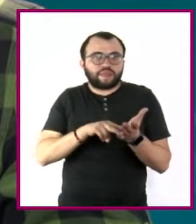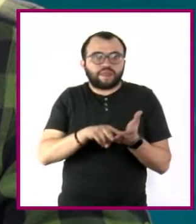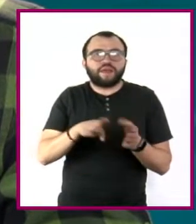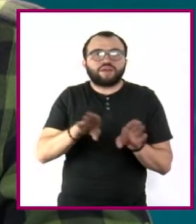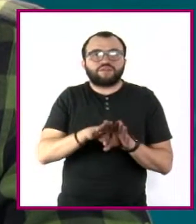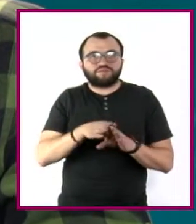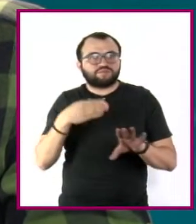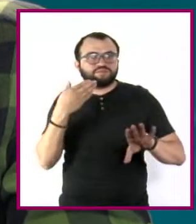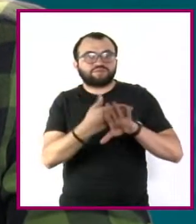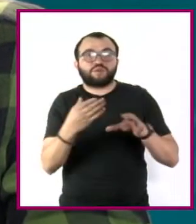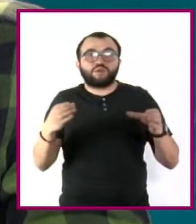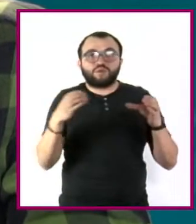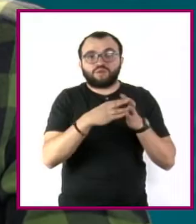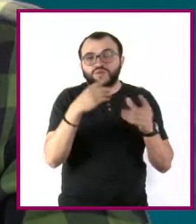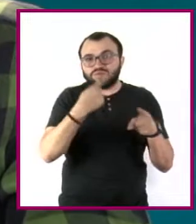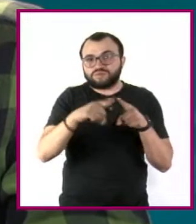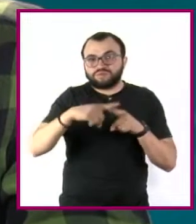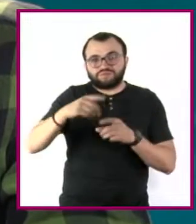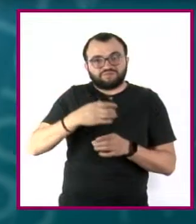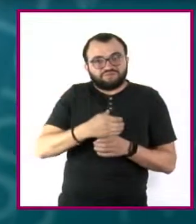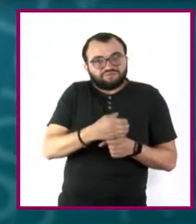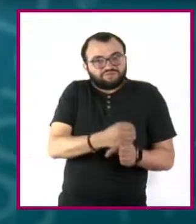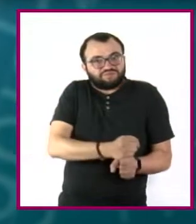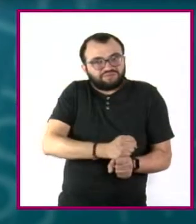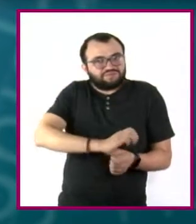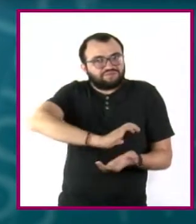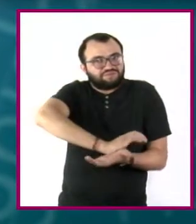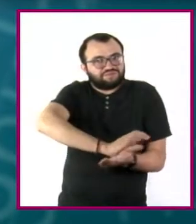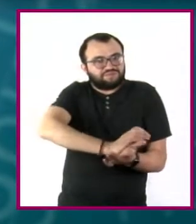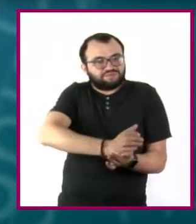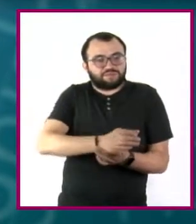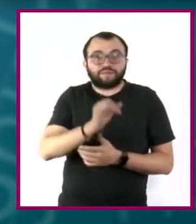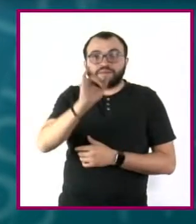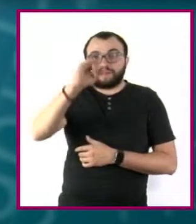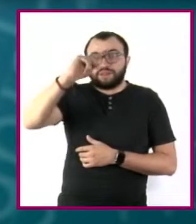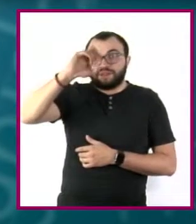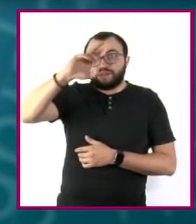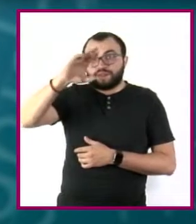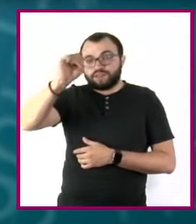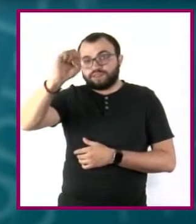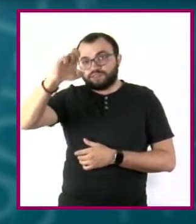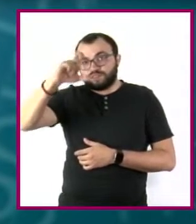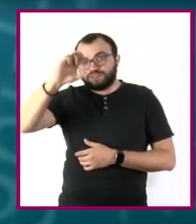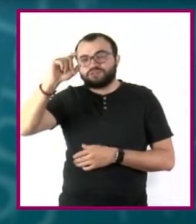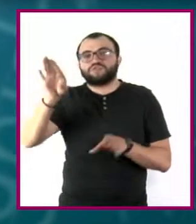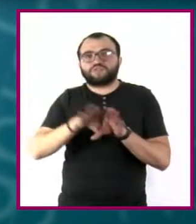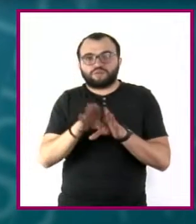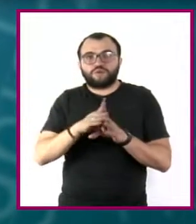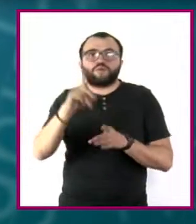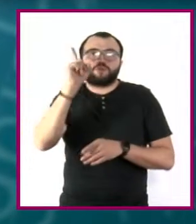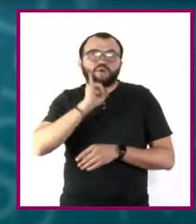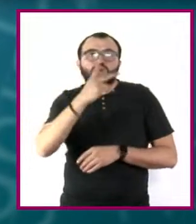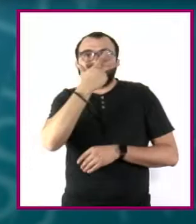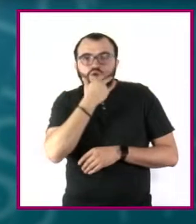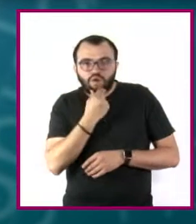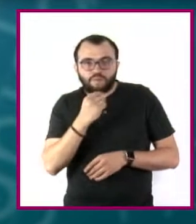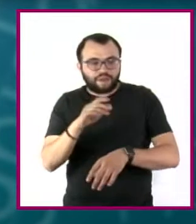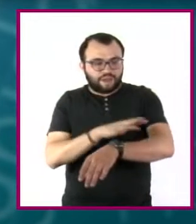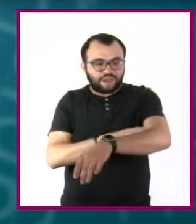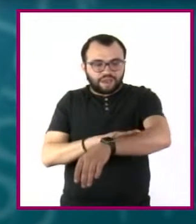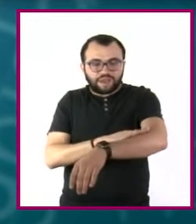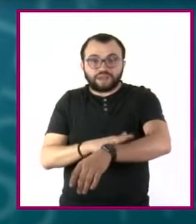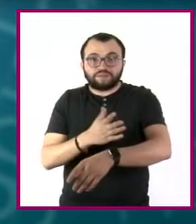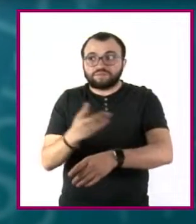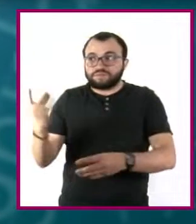de enfrentar un conjunto variado de opresiones al mismo tiempo. La intersección entre género, clase y raza que han tenido que vivir mujeres